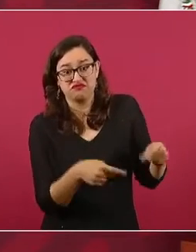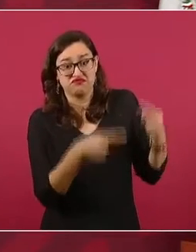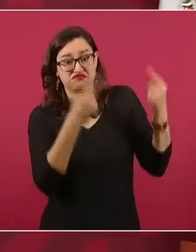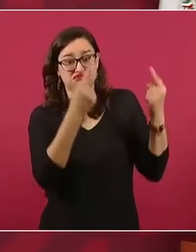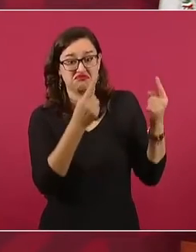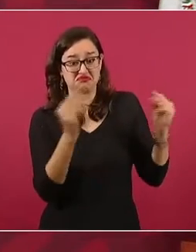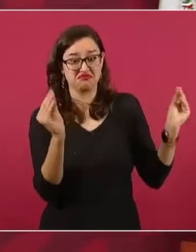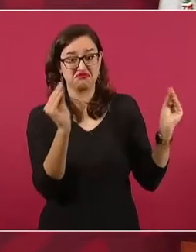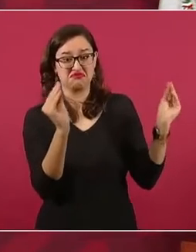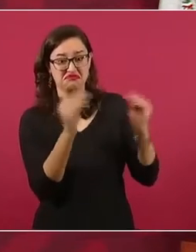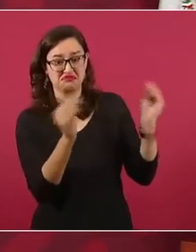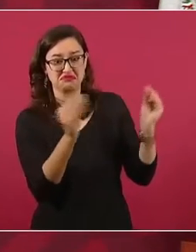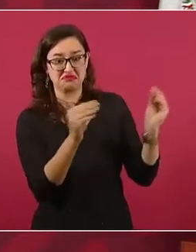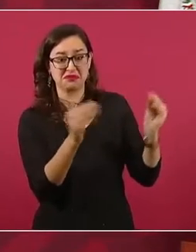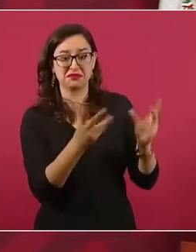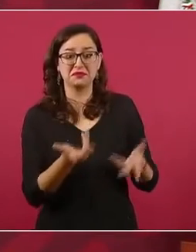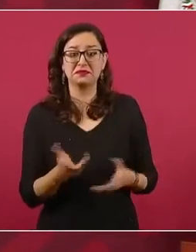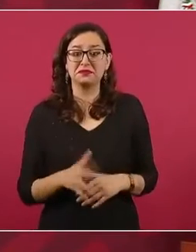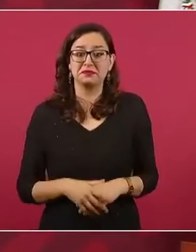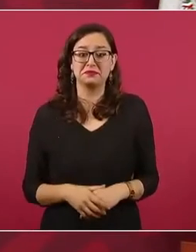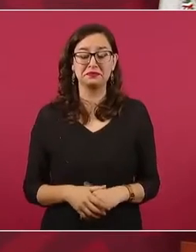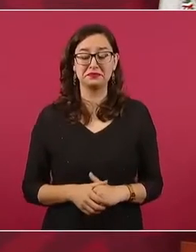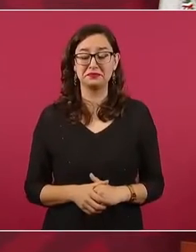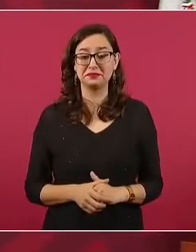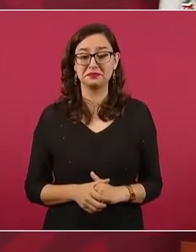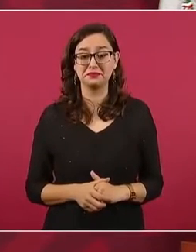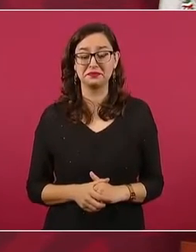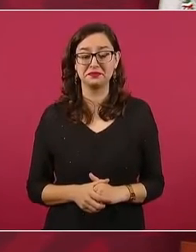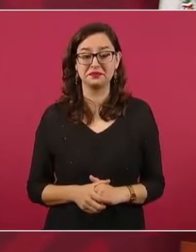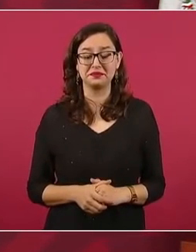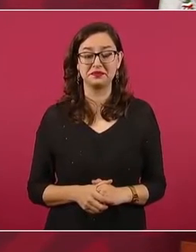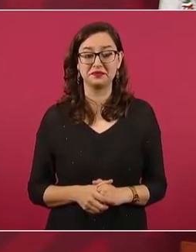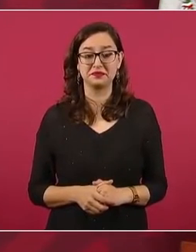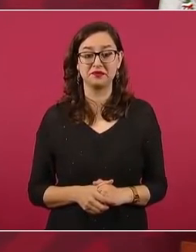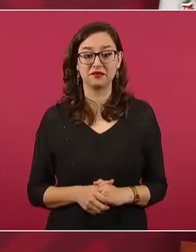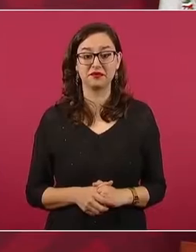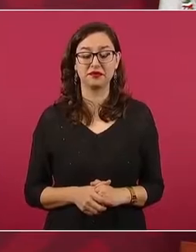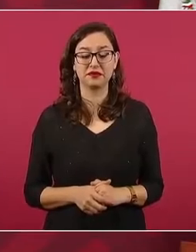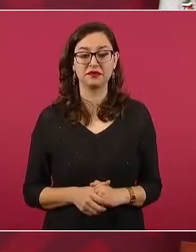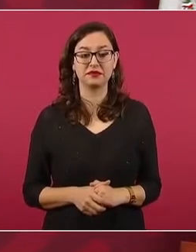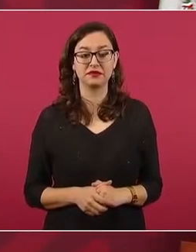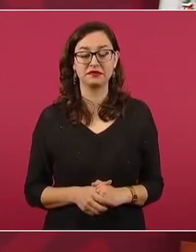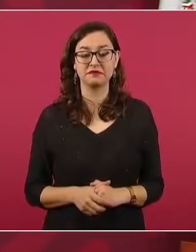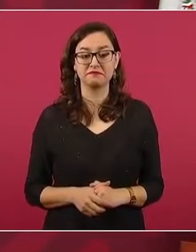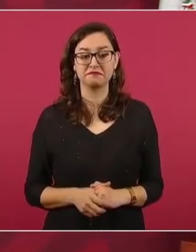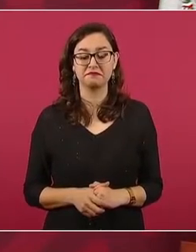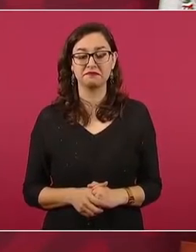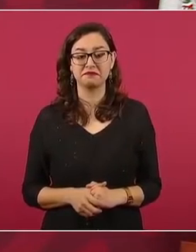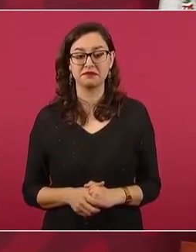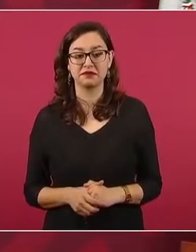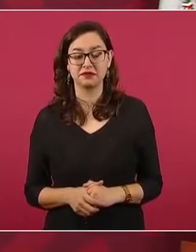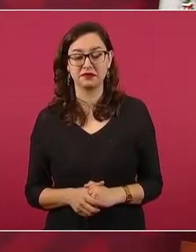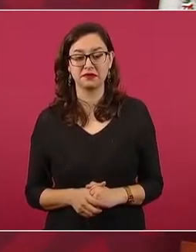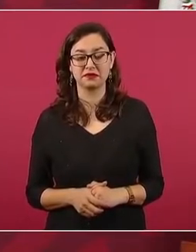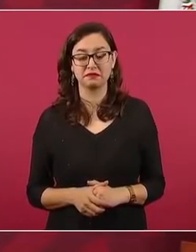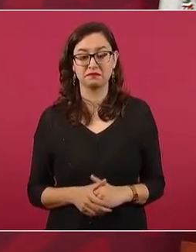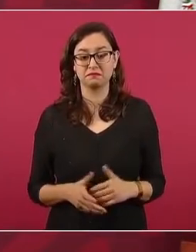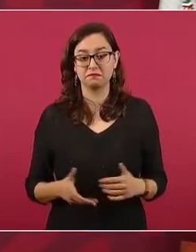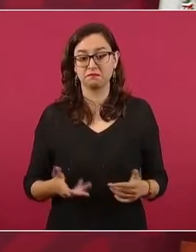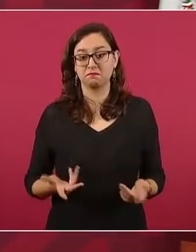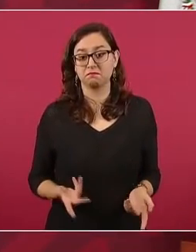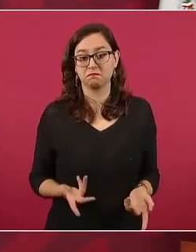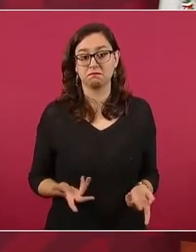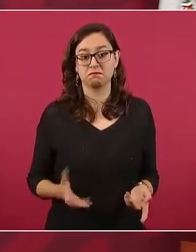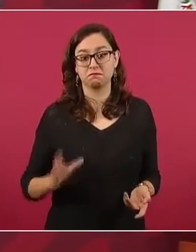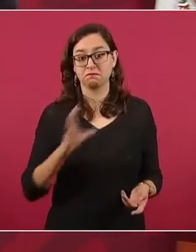Pues desde que se iba a decidir quién sería el candidato,